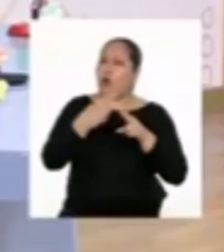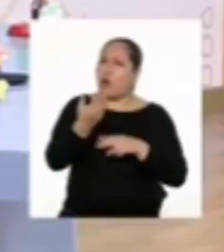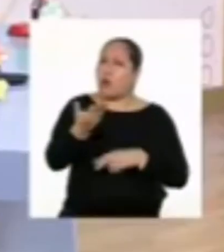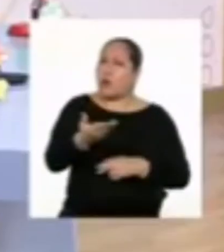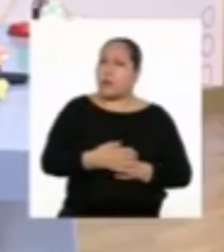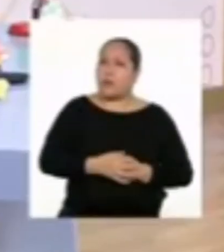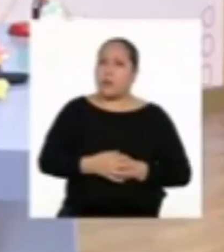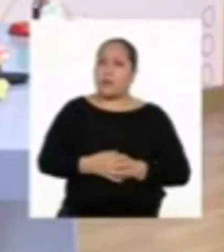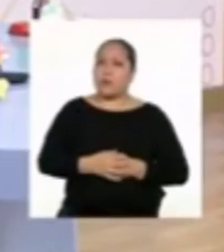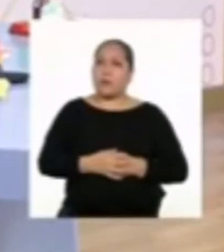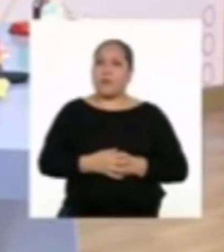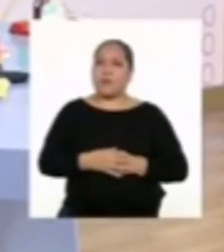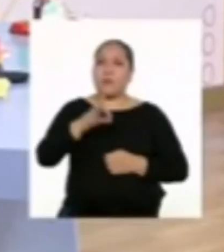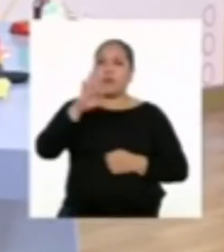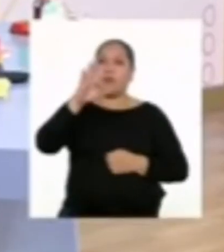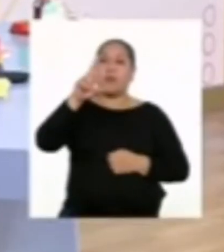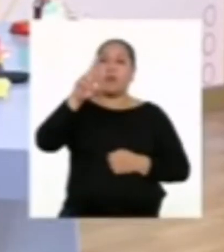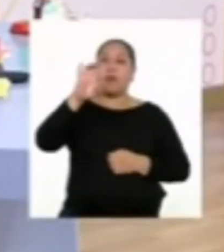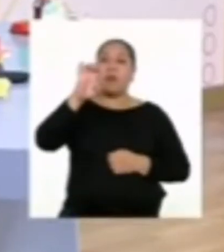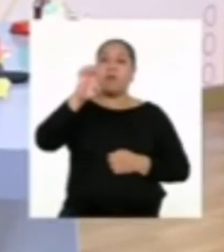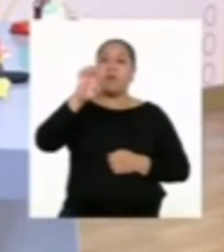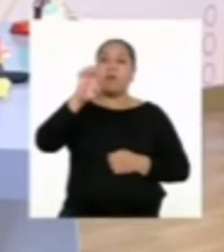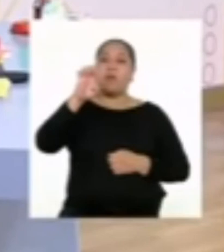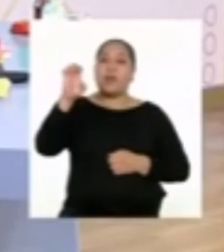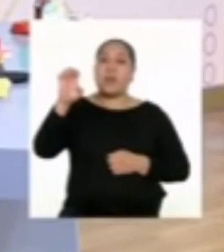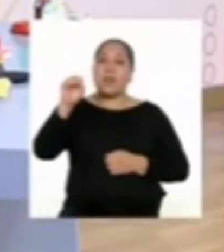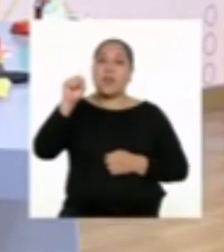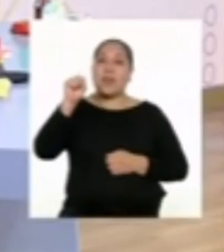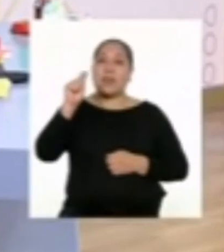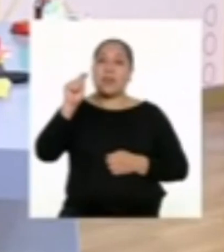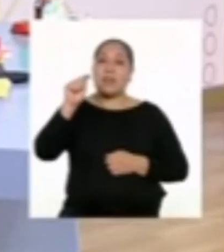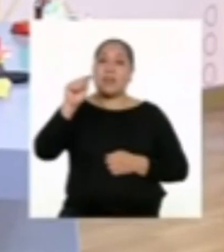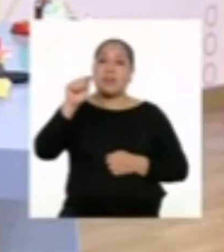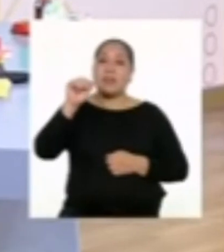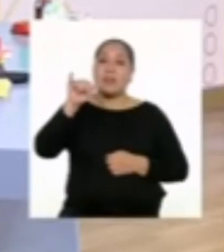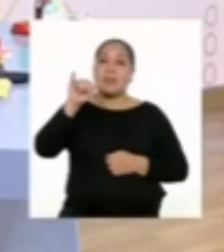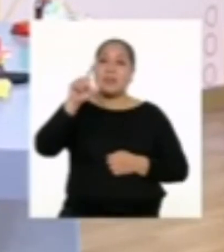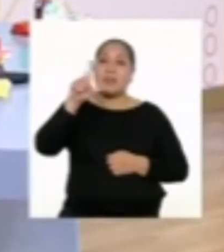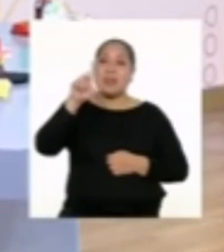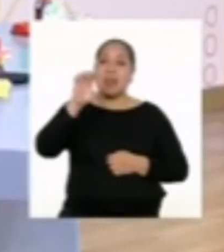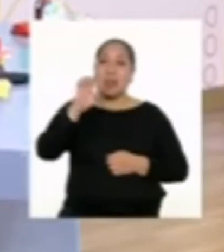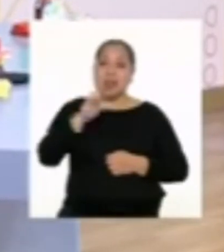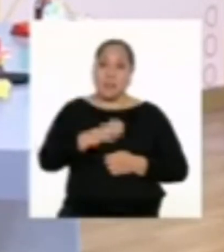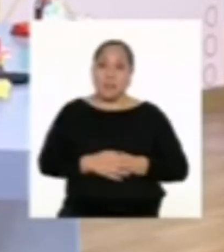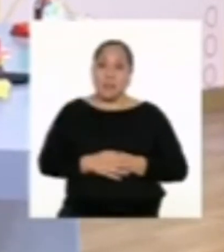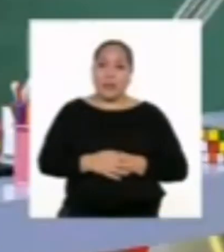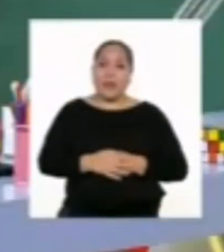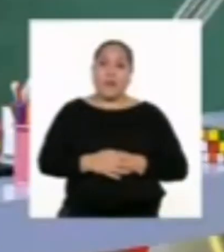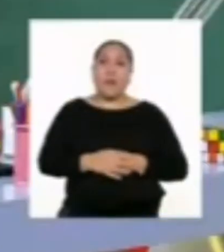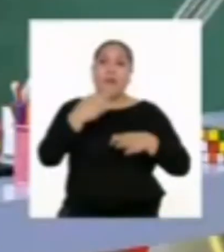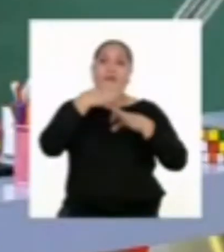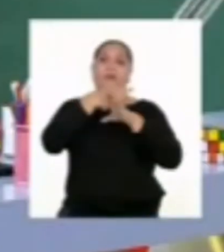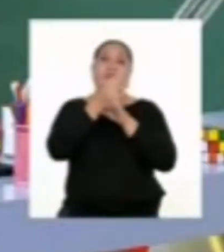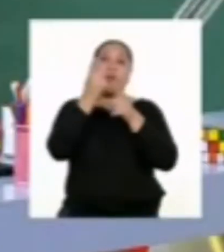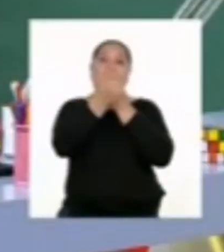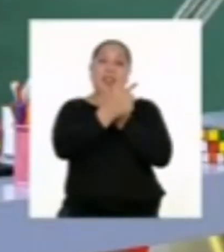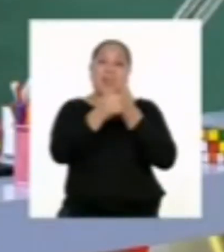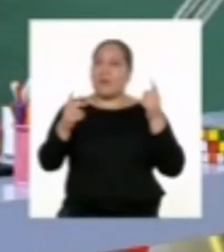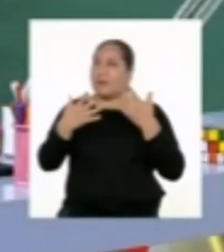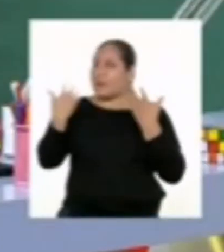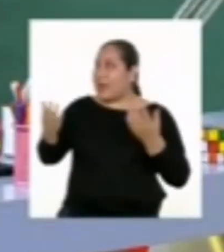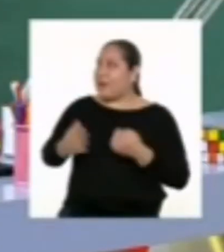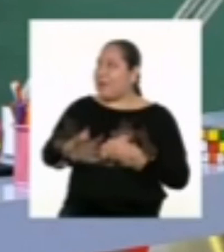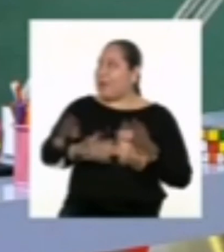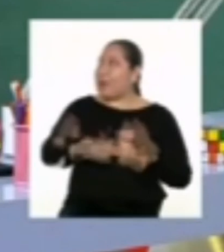llamaba? Freestyle o estilo libre. ¡Ya! ¡Qué emoción! Así quedamos, profesora Elizabeth. Muchas